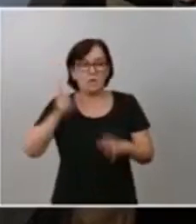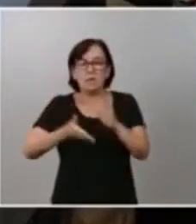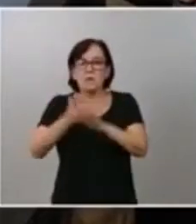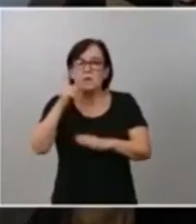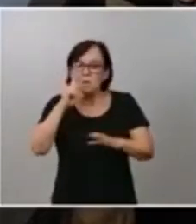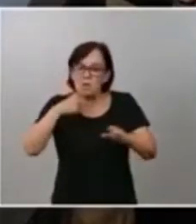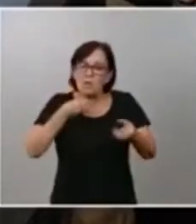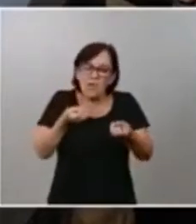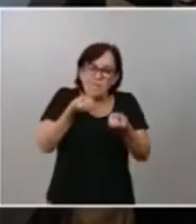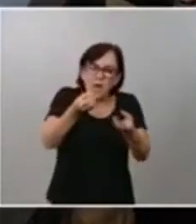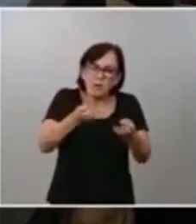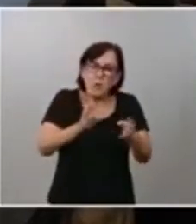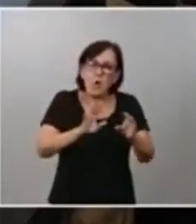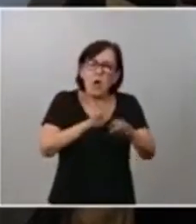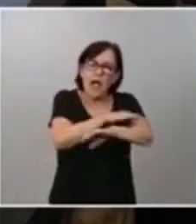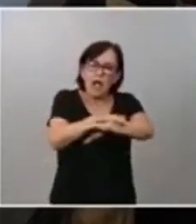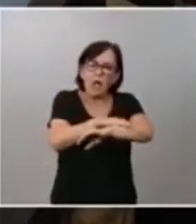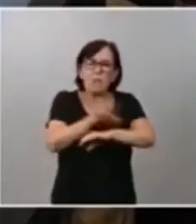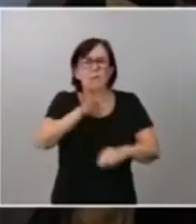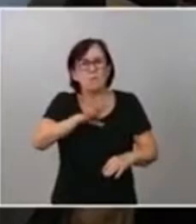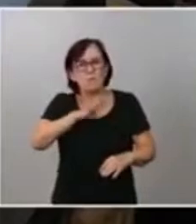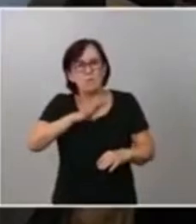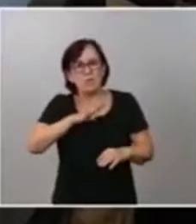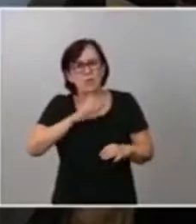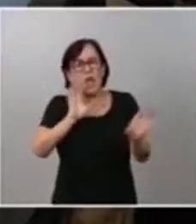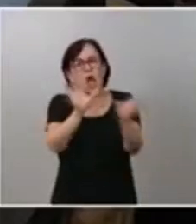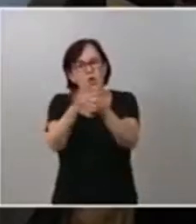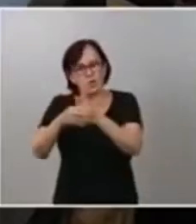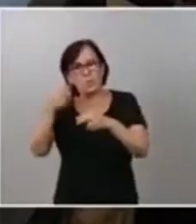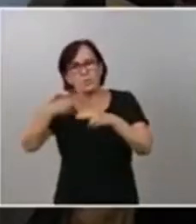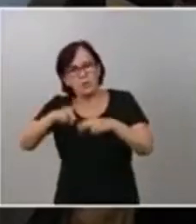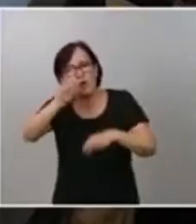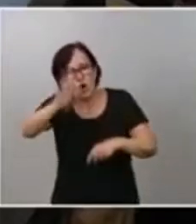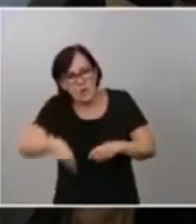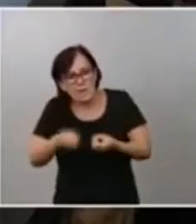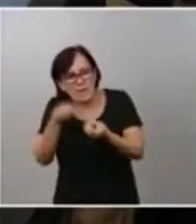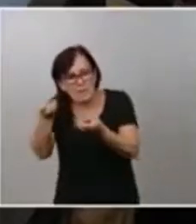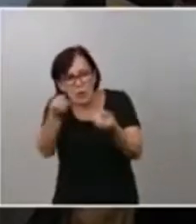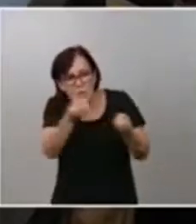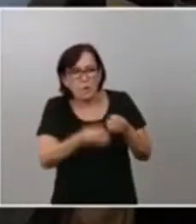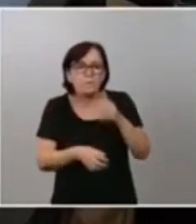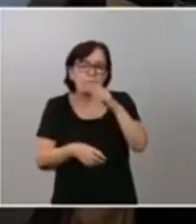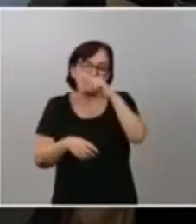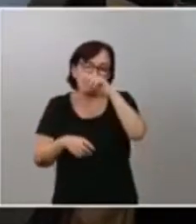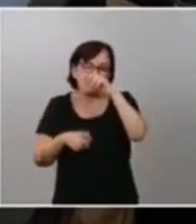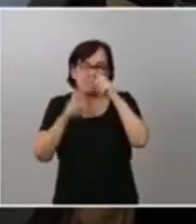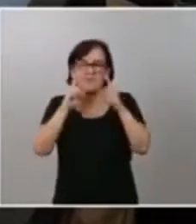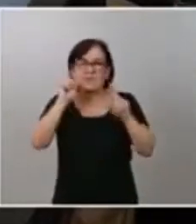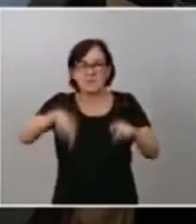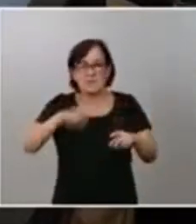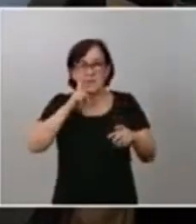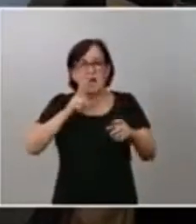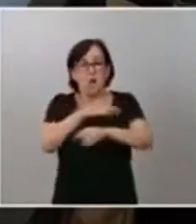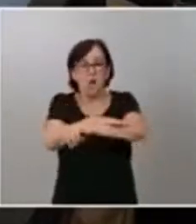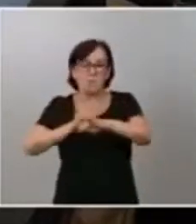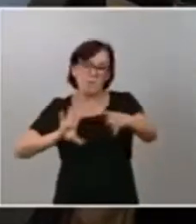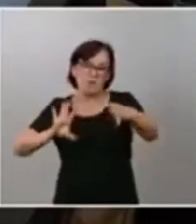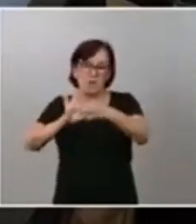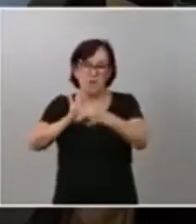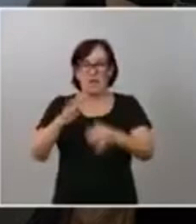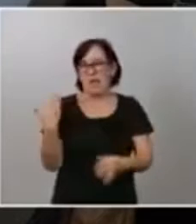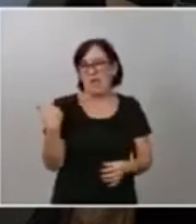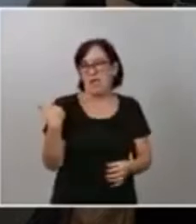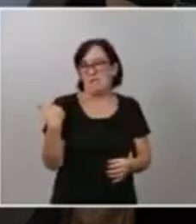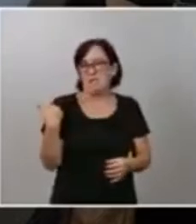y también, por favor, si informó a los partidos políticos. Y luego, solo una cosa más sobre el Gobierno de coalición. Ayer hubo bastante